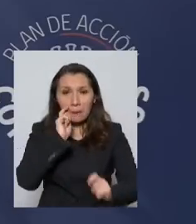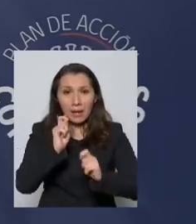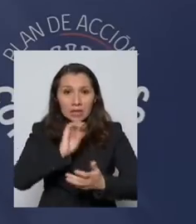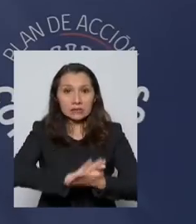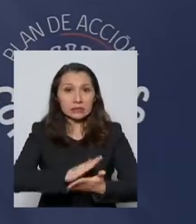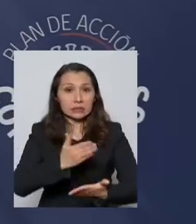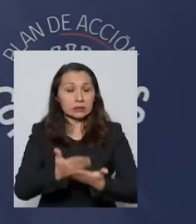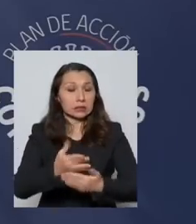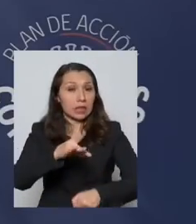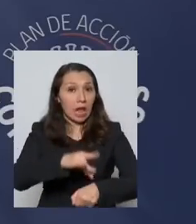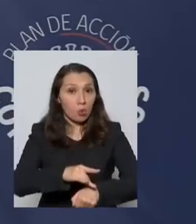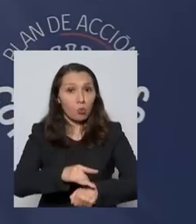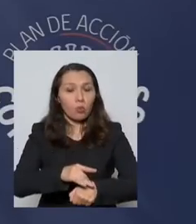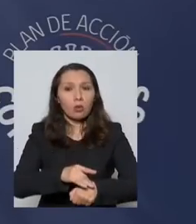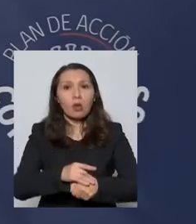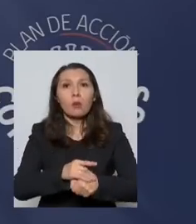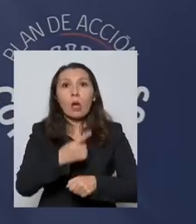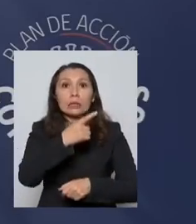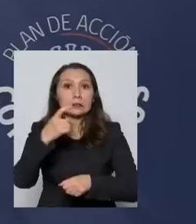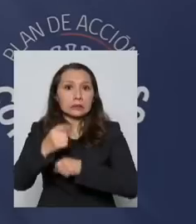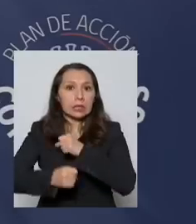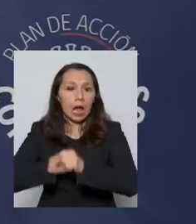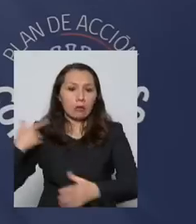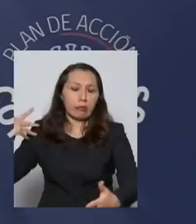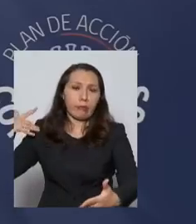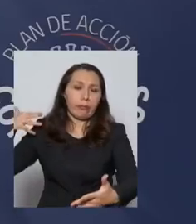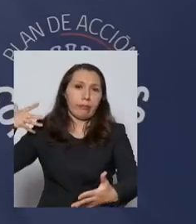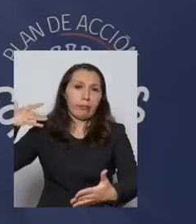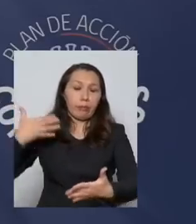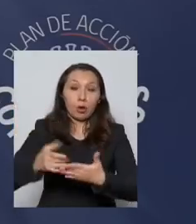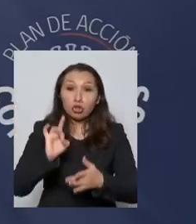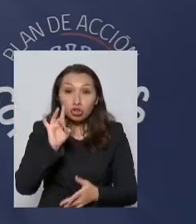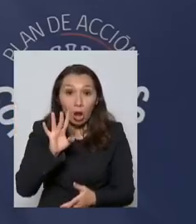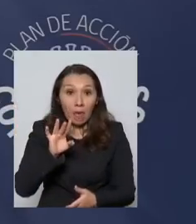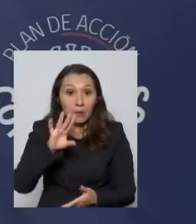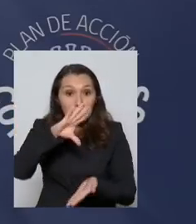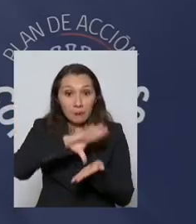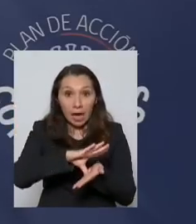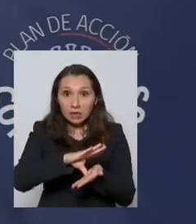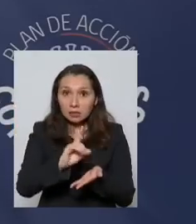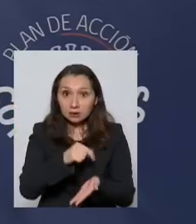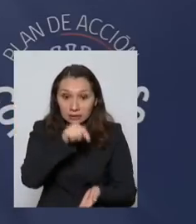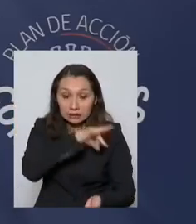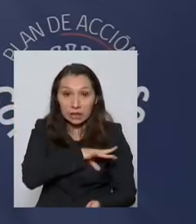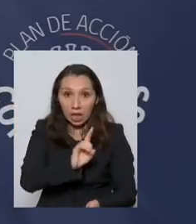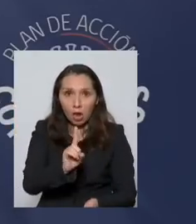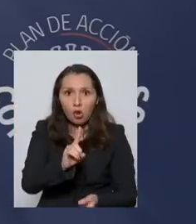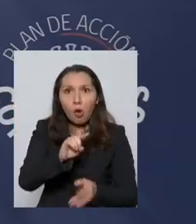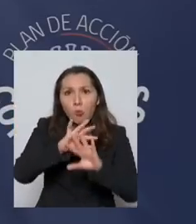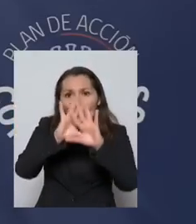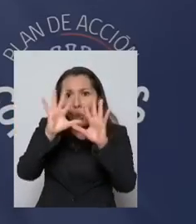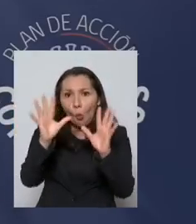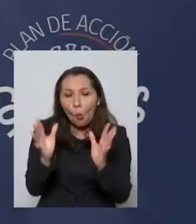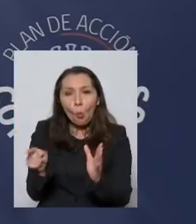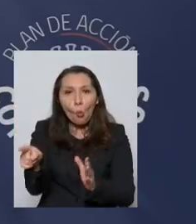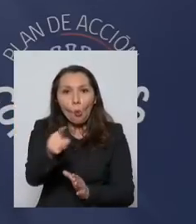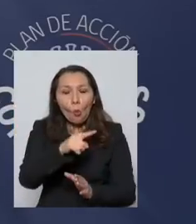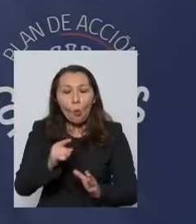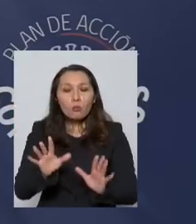sanitario centenario que enfrenta no solo nuestro país, enfrenta el mundo, está absolutamente incólume.